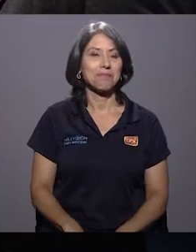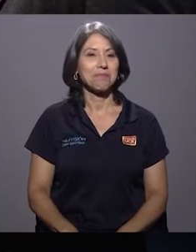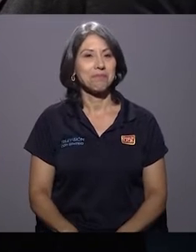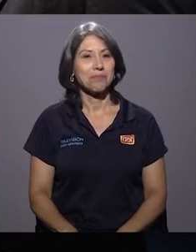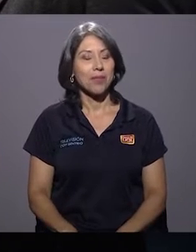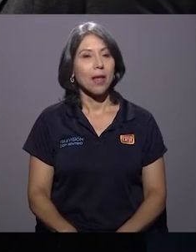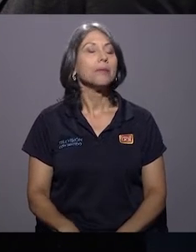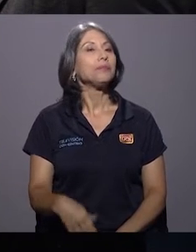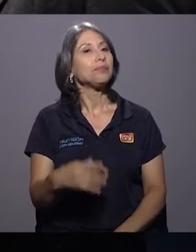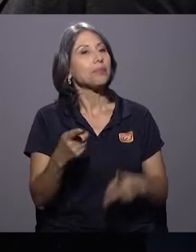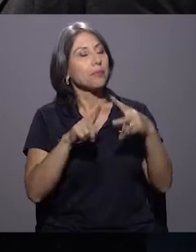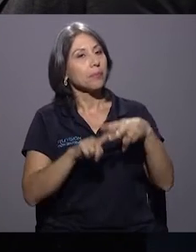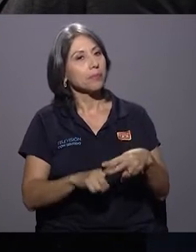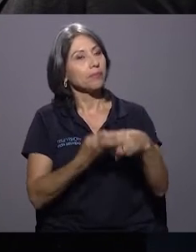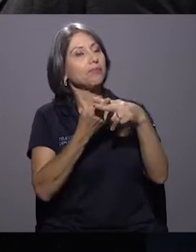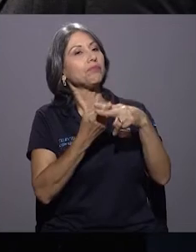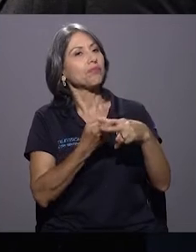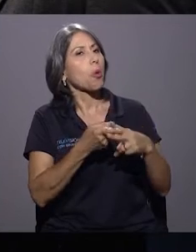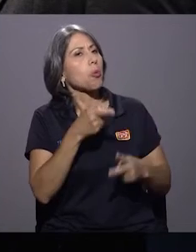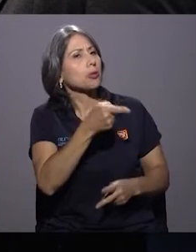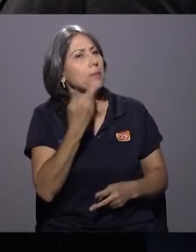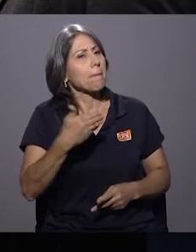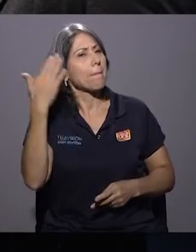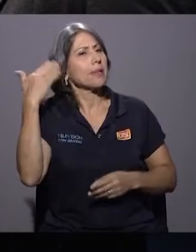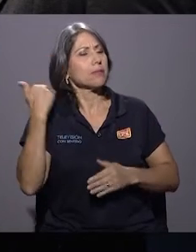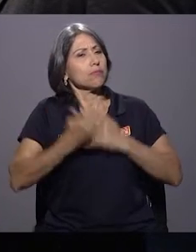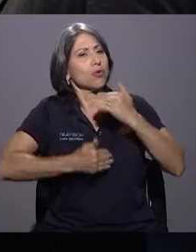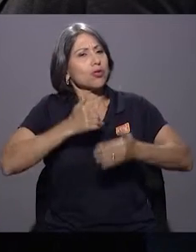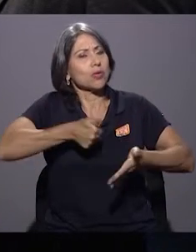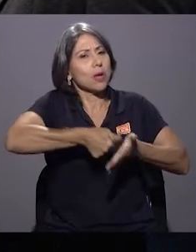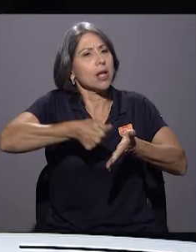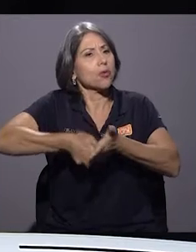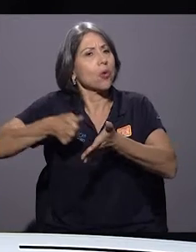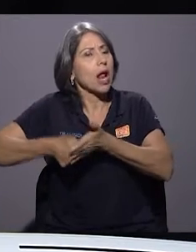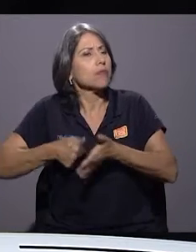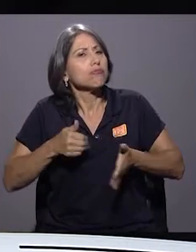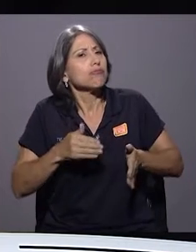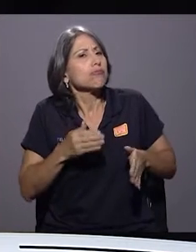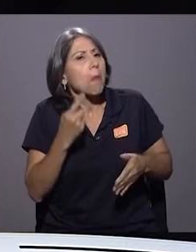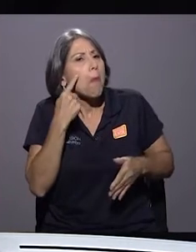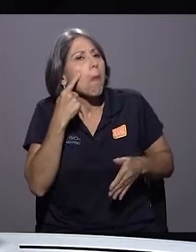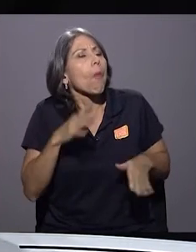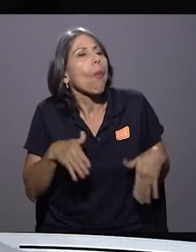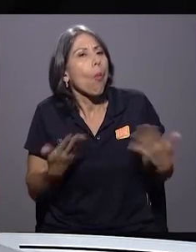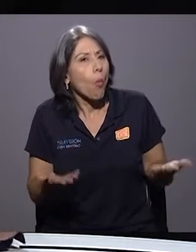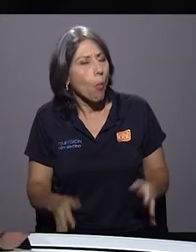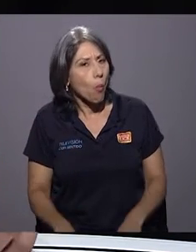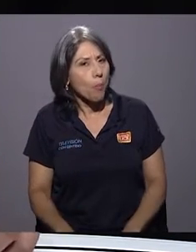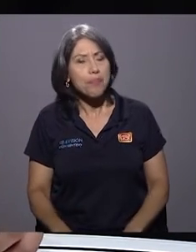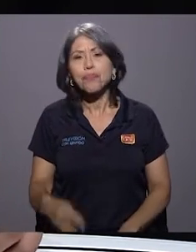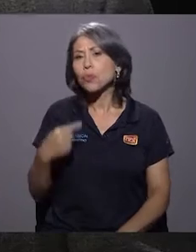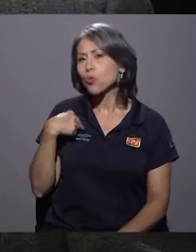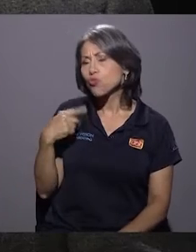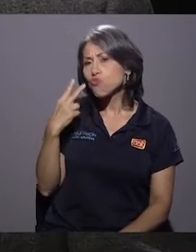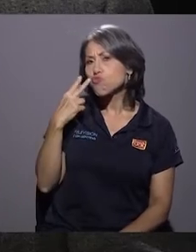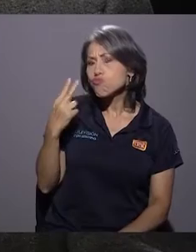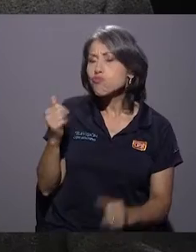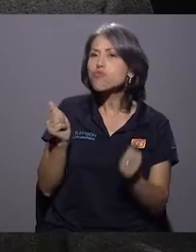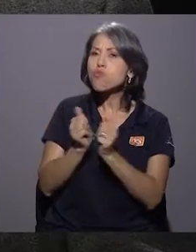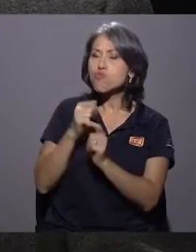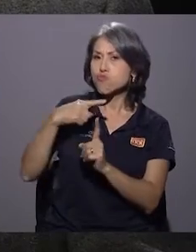Juan, para iniciar, ¿cómo vio el pasado proceso electoral? Vamos a ver, lo vi con